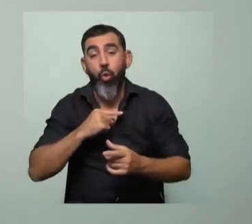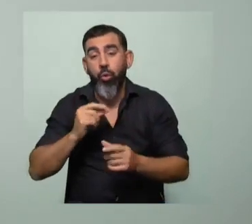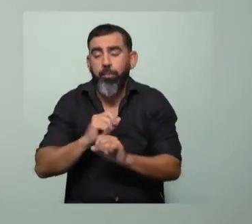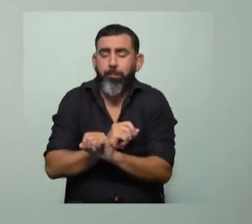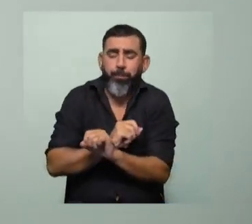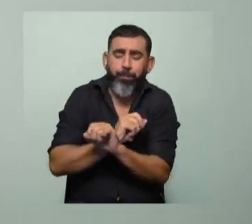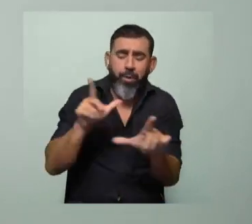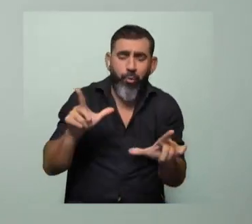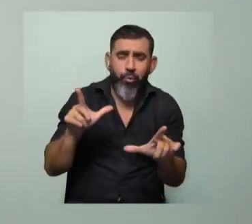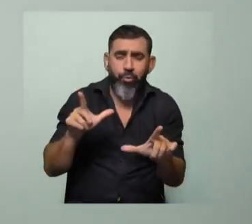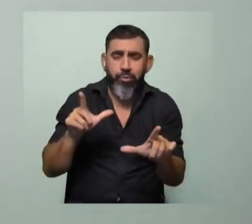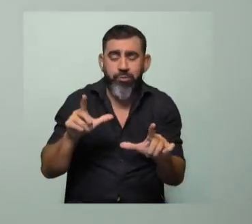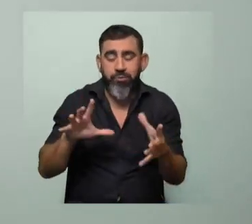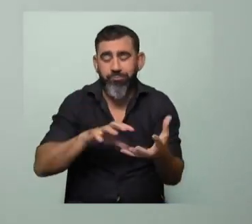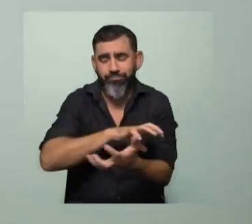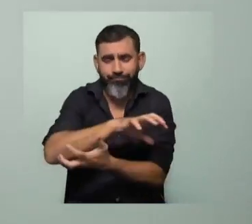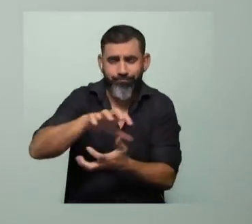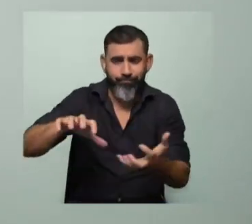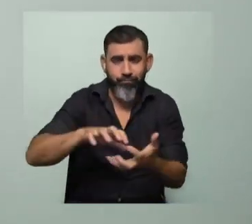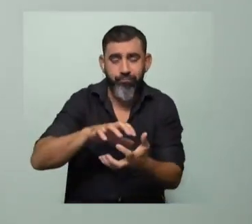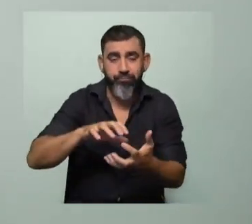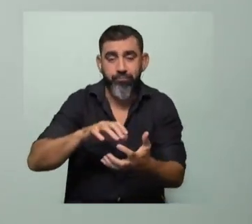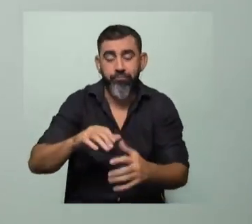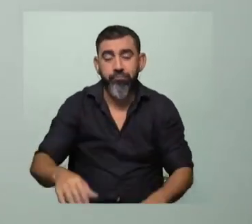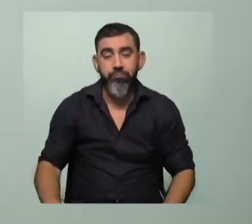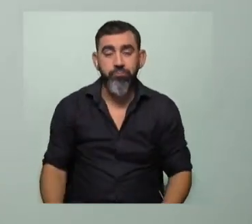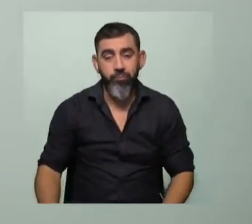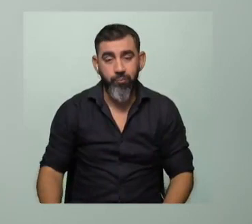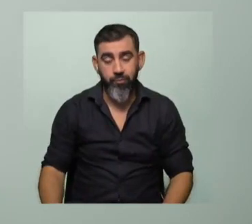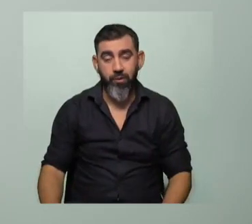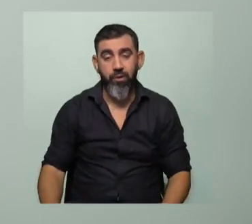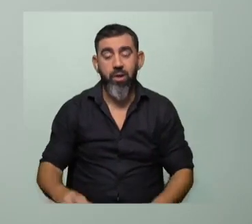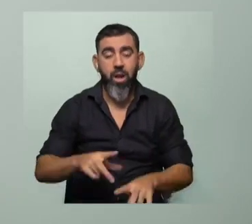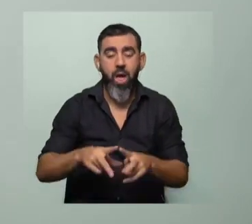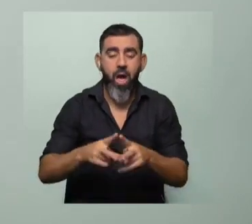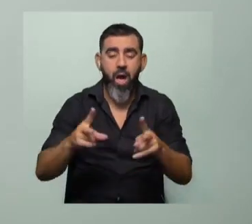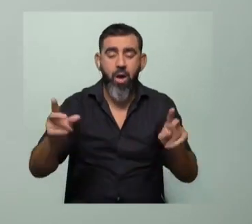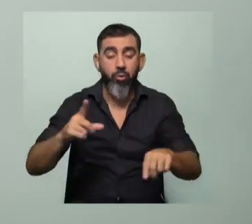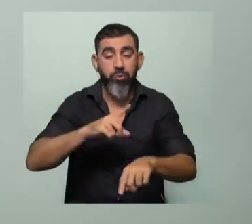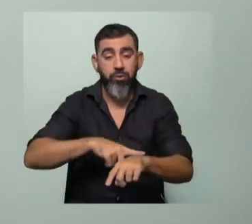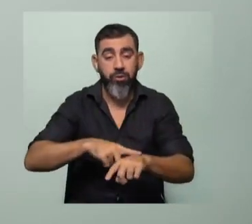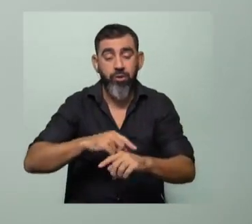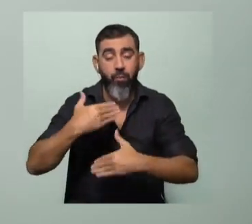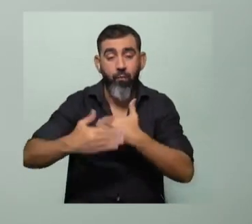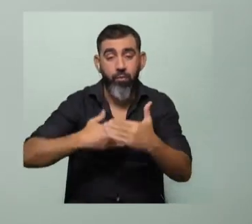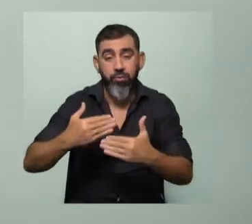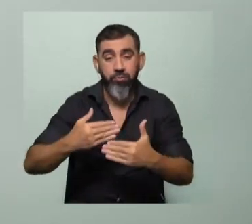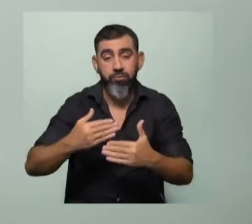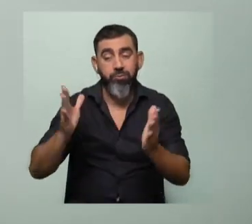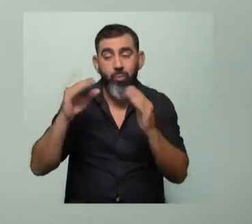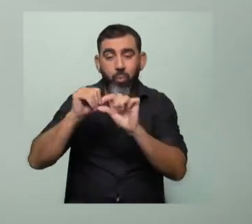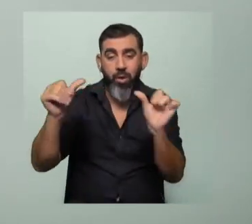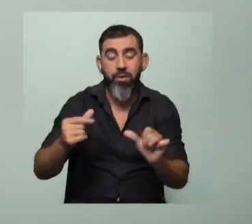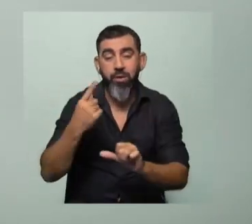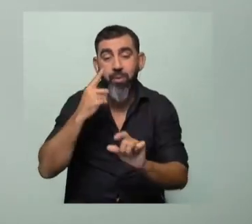complejo. Es de una evolución prolongada y esto experimentalmente no se puede hacer.